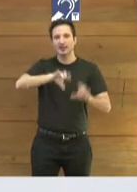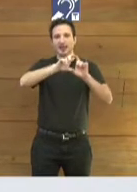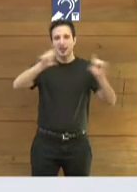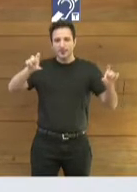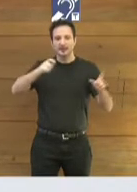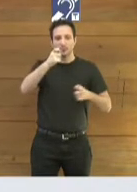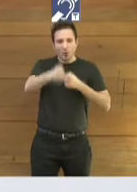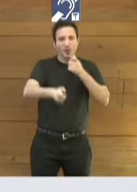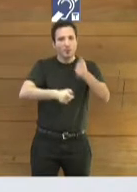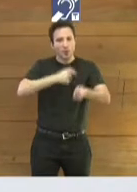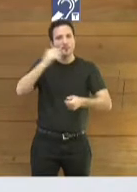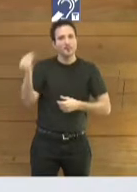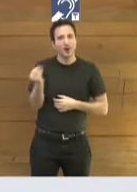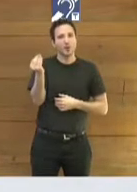cada día un poco mejor.